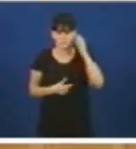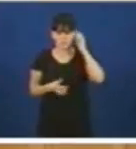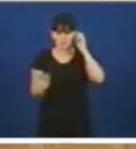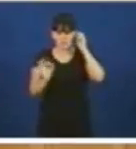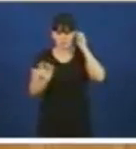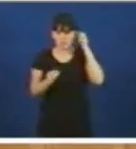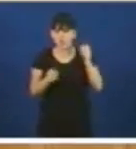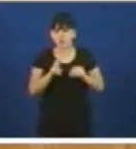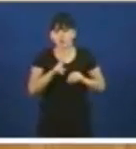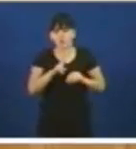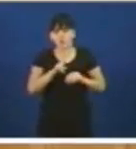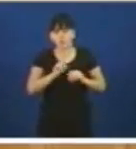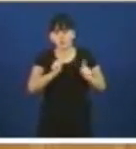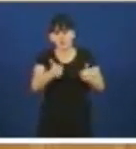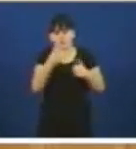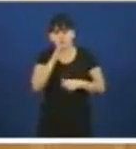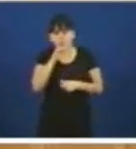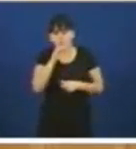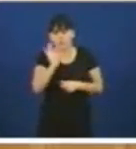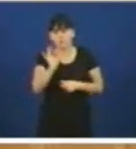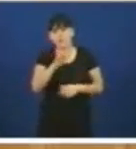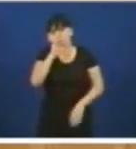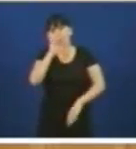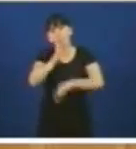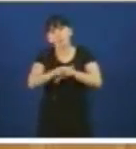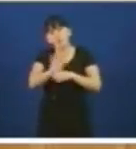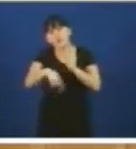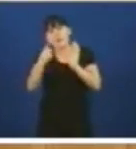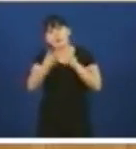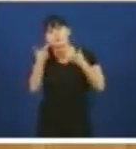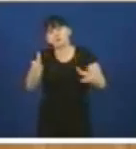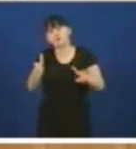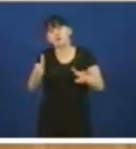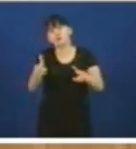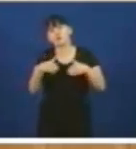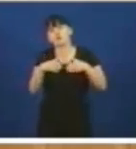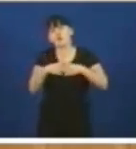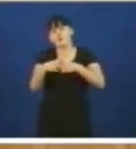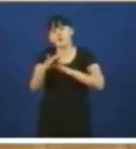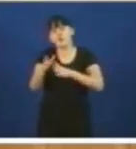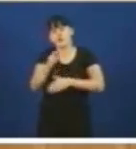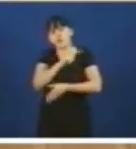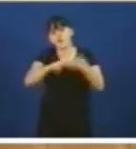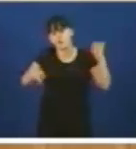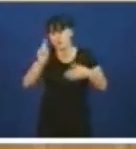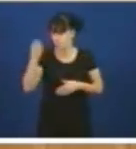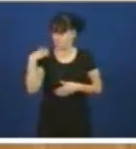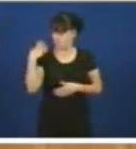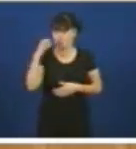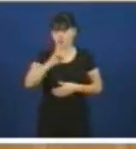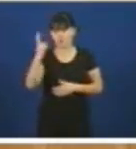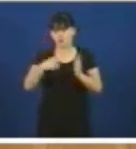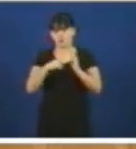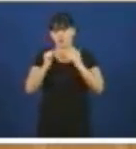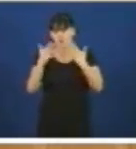non foi anunciado ou non está no medio de comunicación e o cumprimento da Lei do Sector Naval de Galiza que é de 2010 tamén por unanimidade presentar un informe de